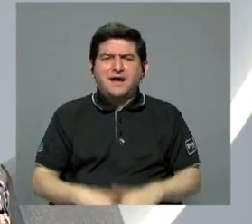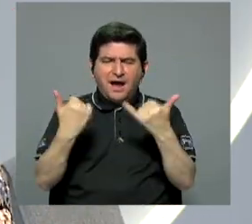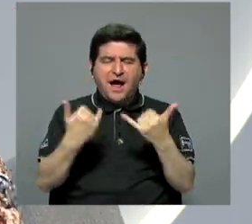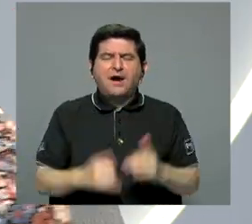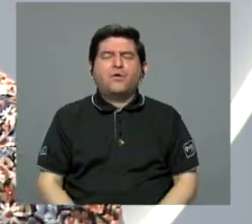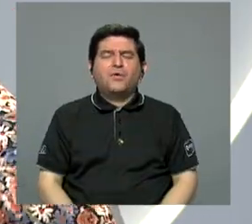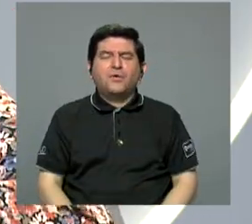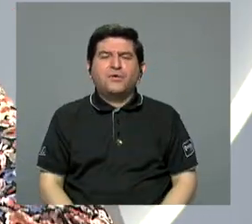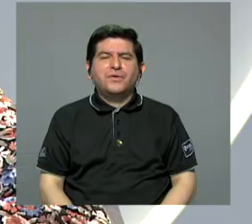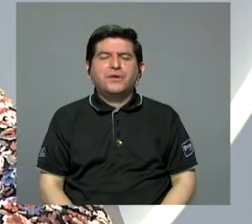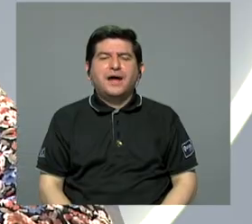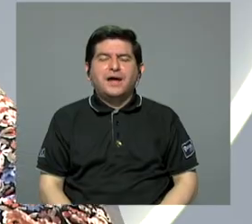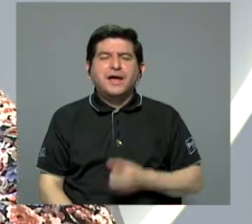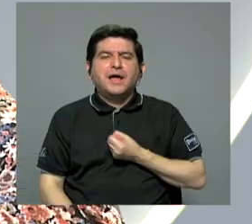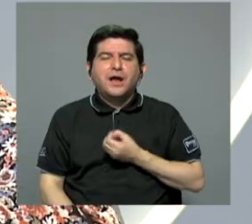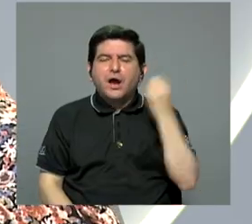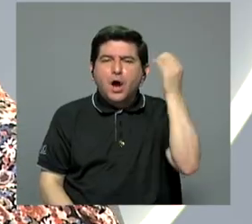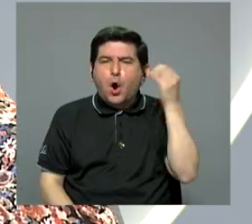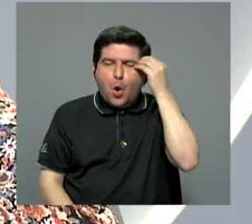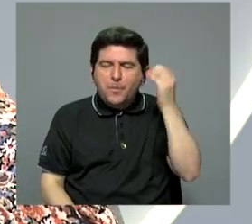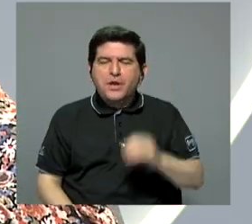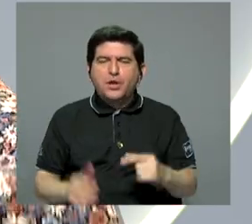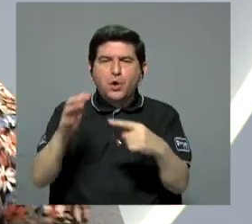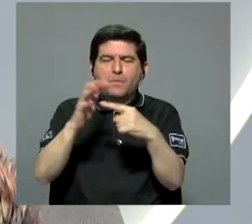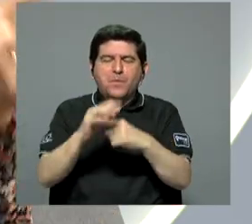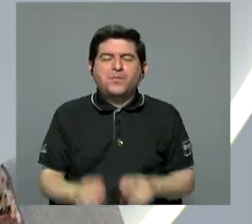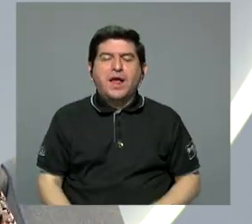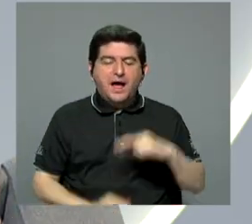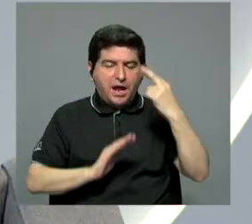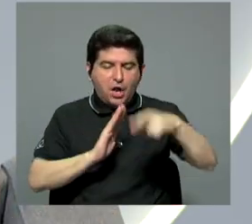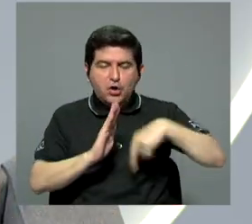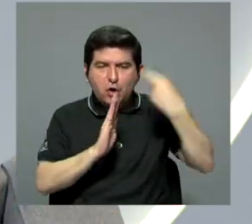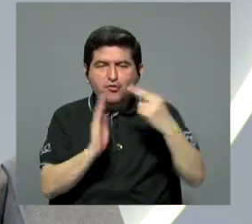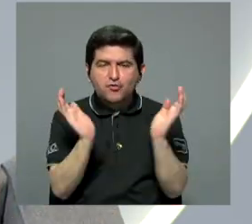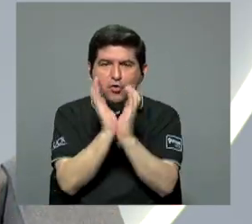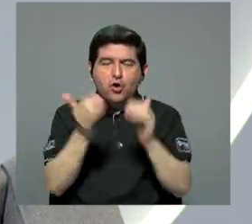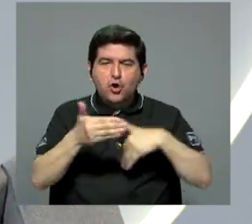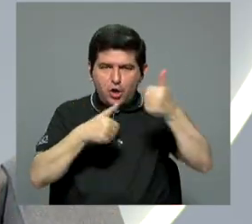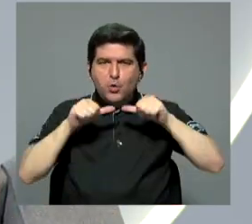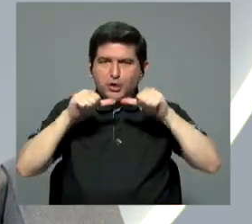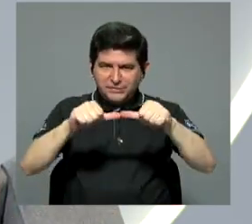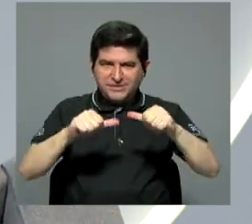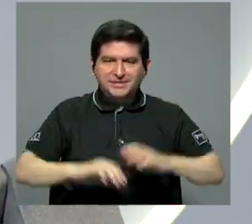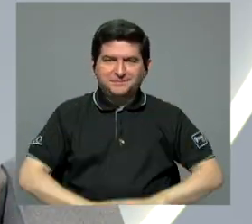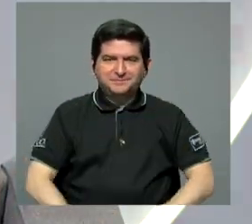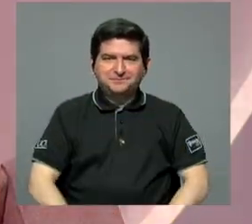siguiente Vox Populi, sobre cuál ha sido el papel de la caja, y vamos a venir con ustedes de nuevo.